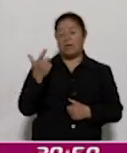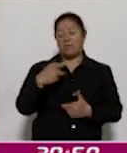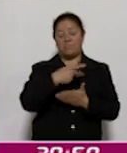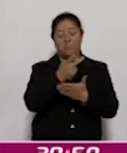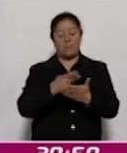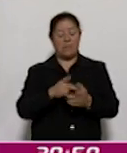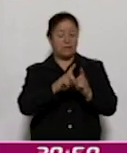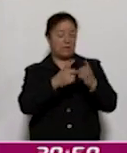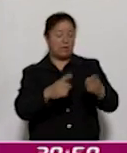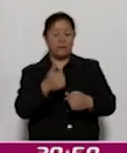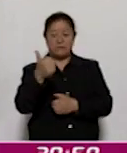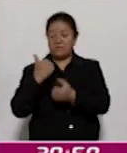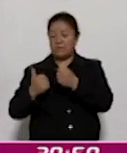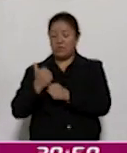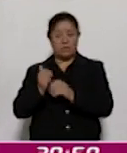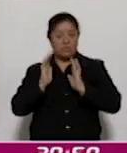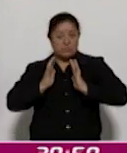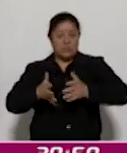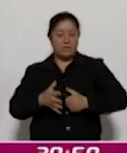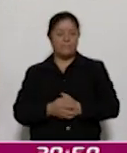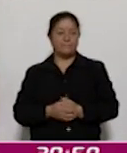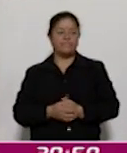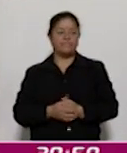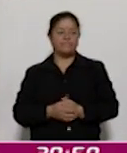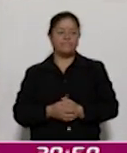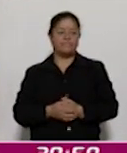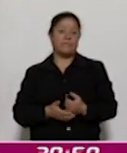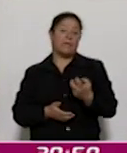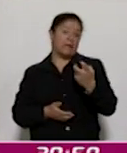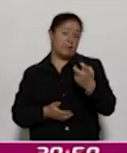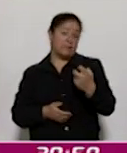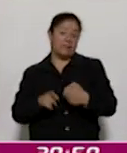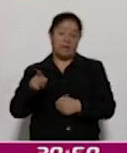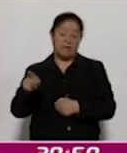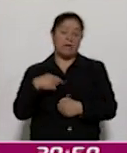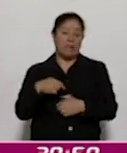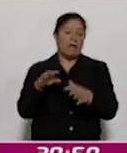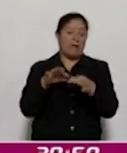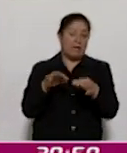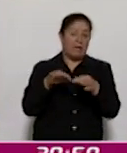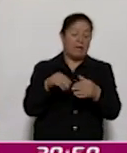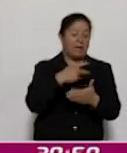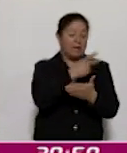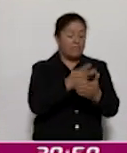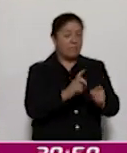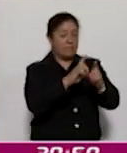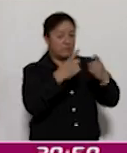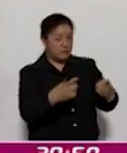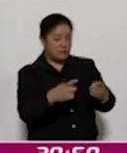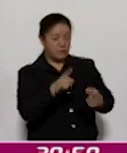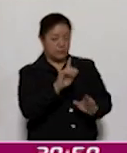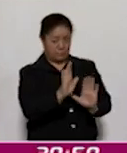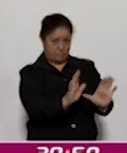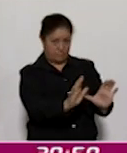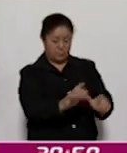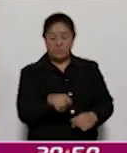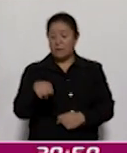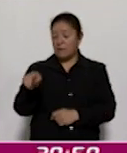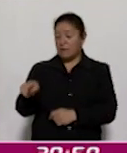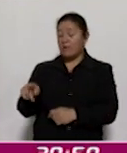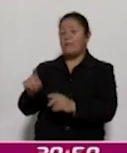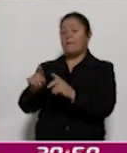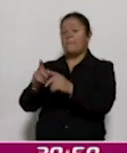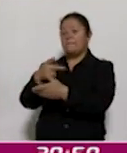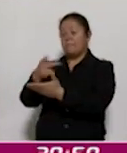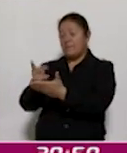pues ya estaba. Entonces, ahí les explicábamos que era una cosa el plan de desarrollo y otra cosa el plan de desarrollo